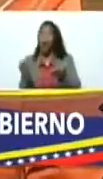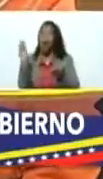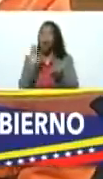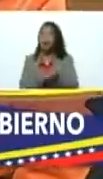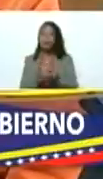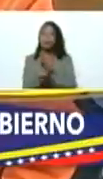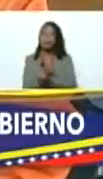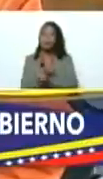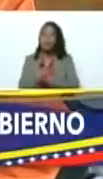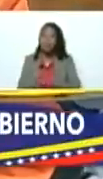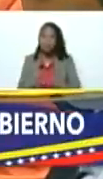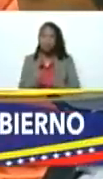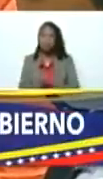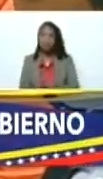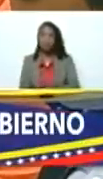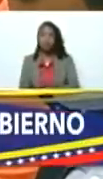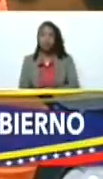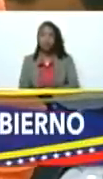fracasar